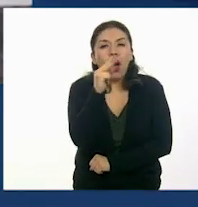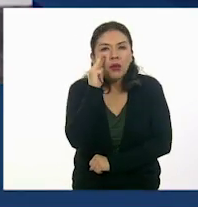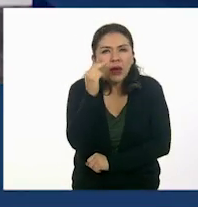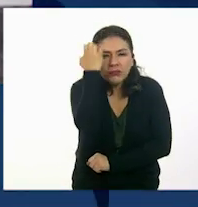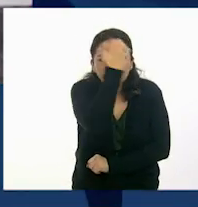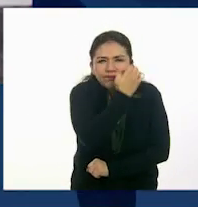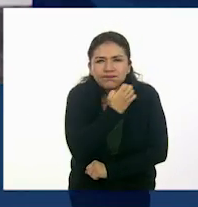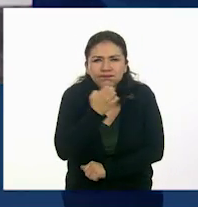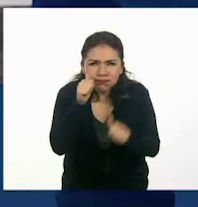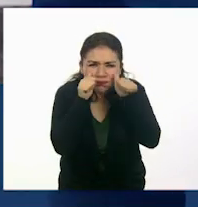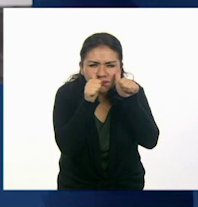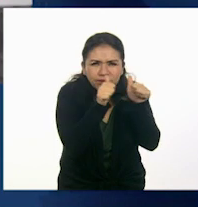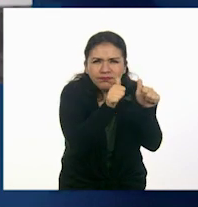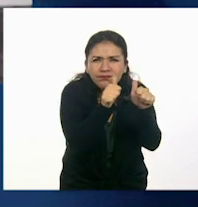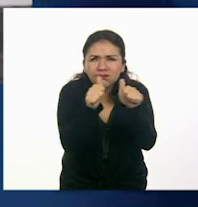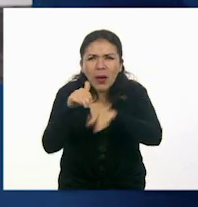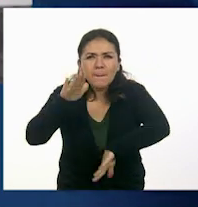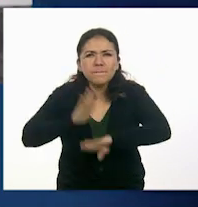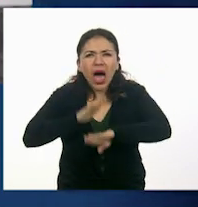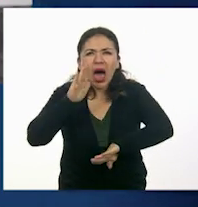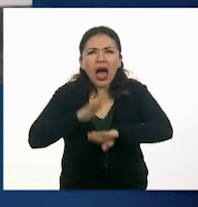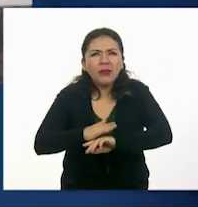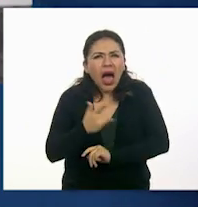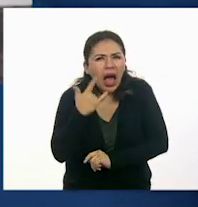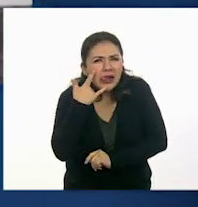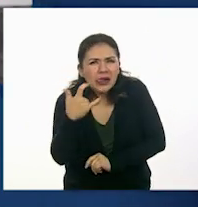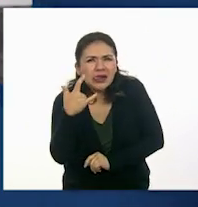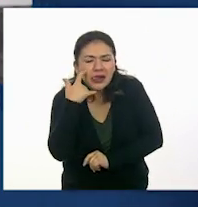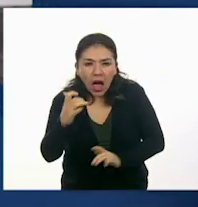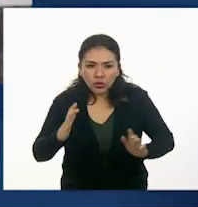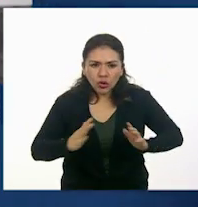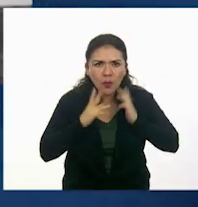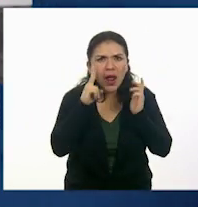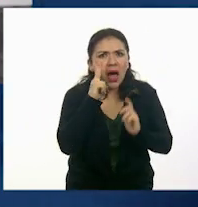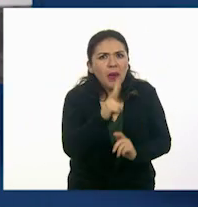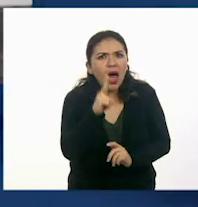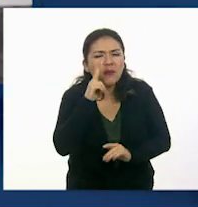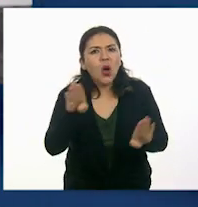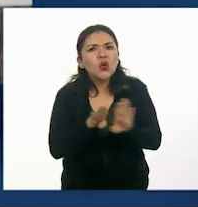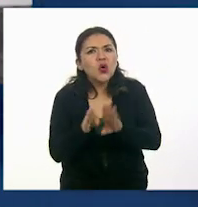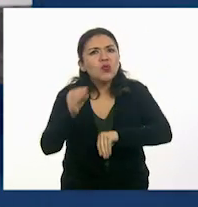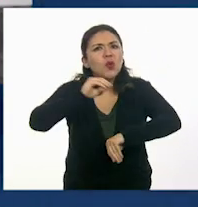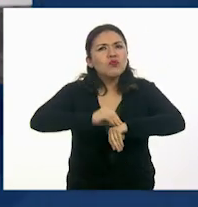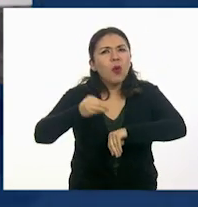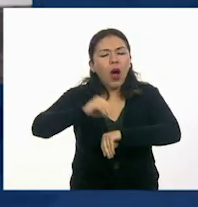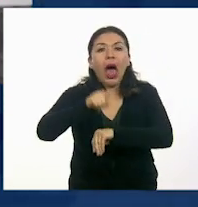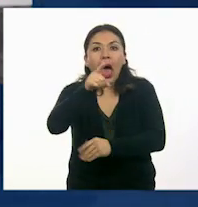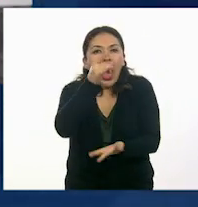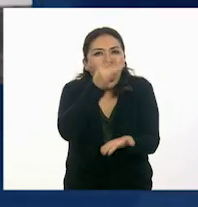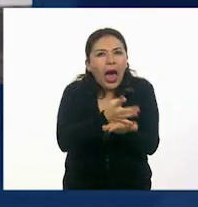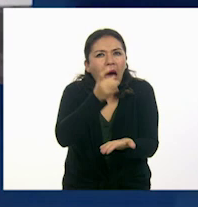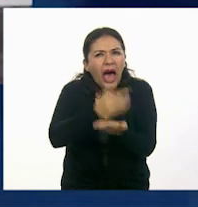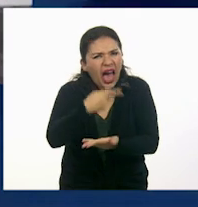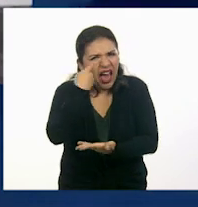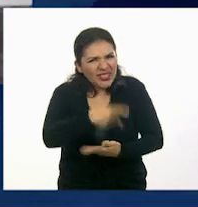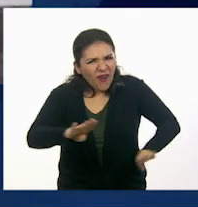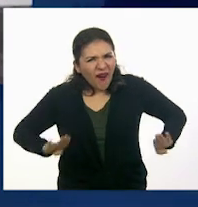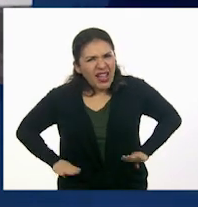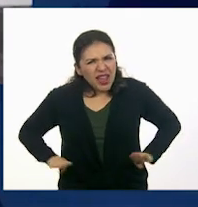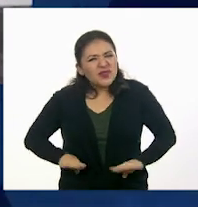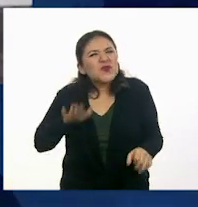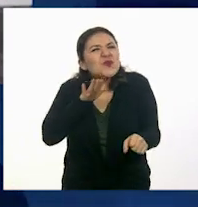observarlo detenidamente, con curiosidad y sorpresa, para detectar cuáles son esos rasgos